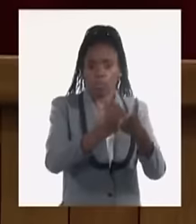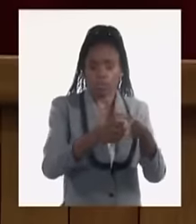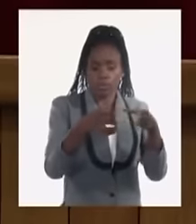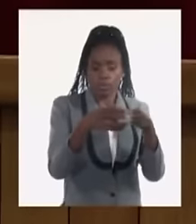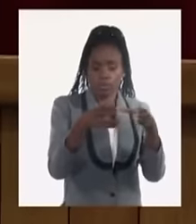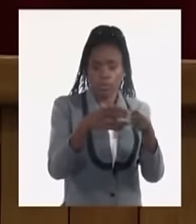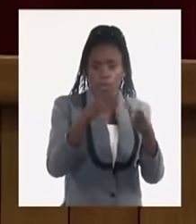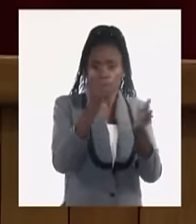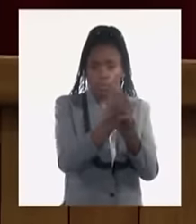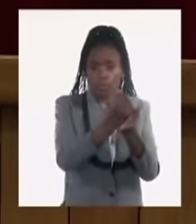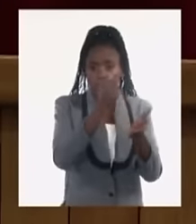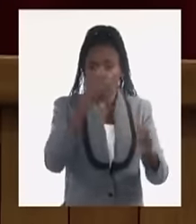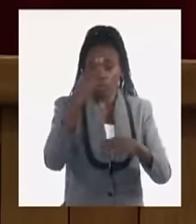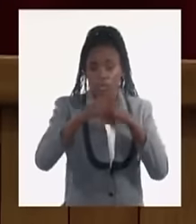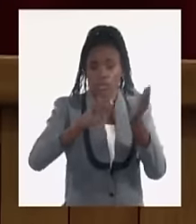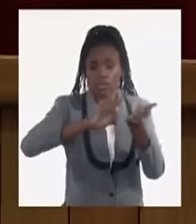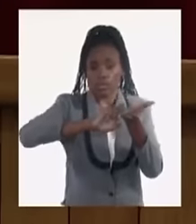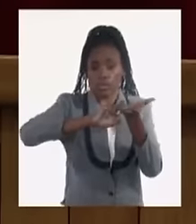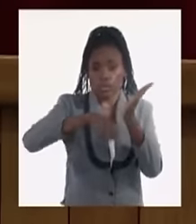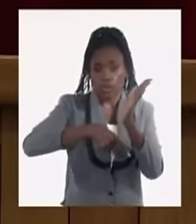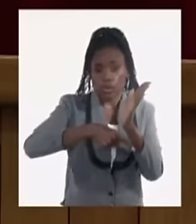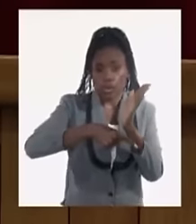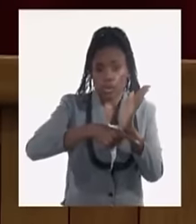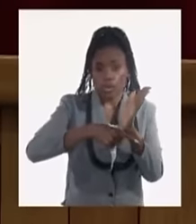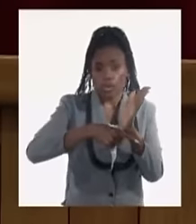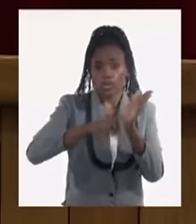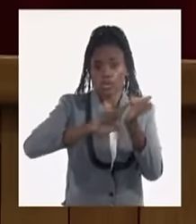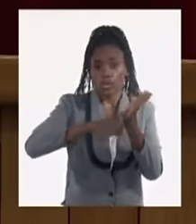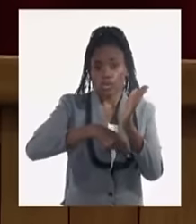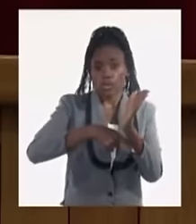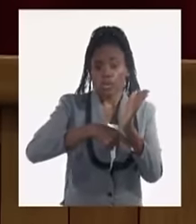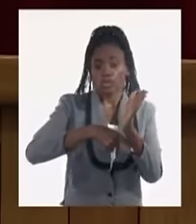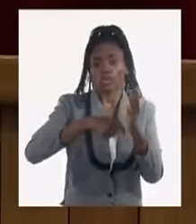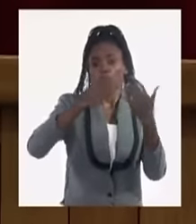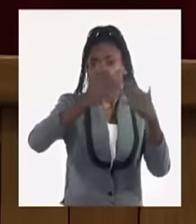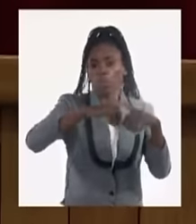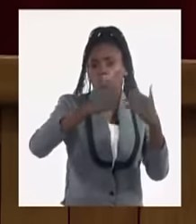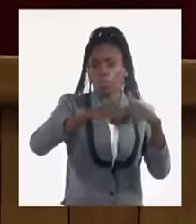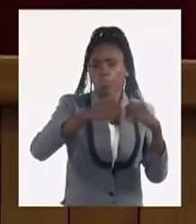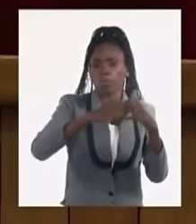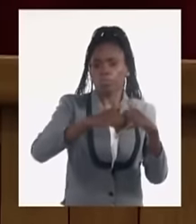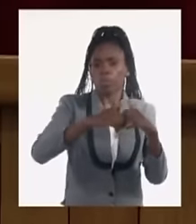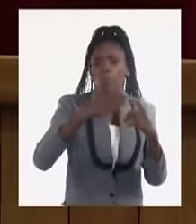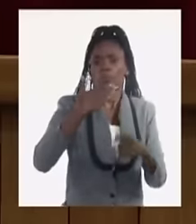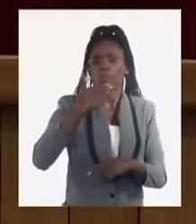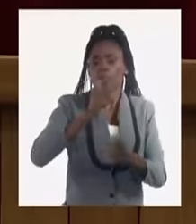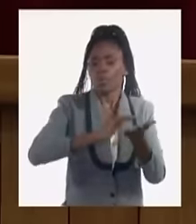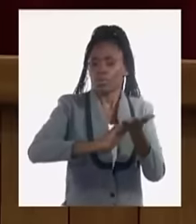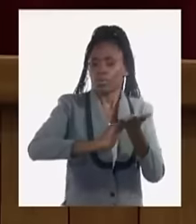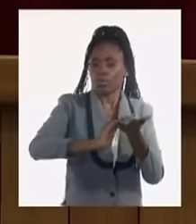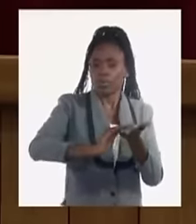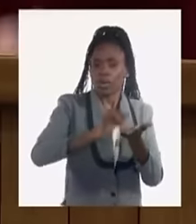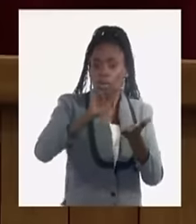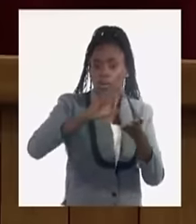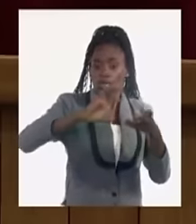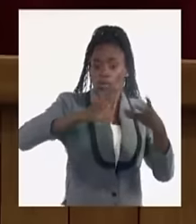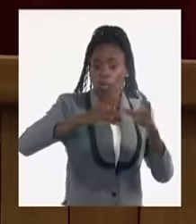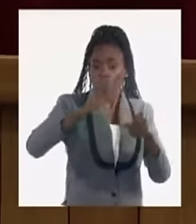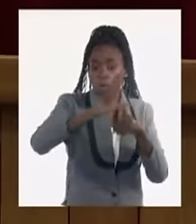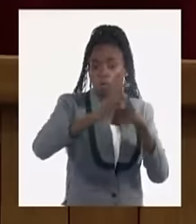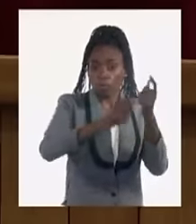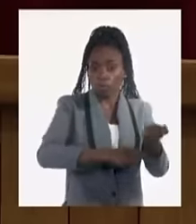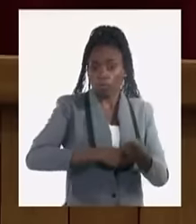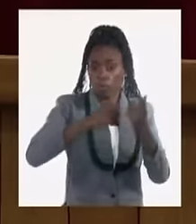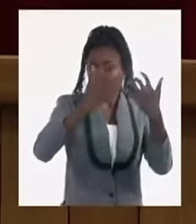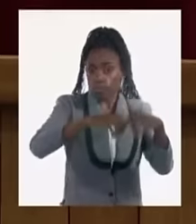y ahora se han hecho contratos con las cooperativas con las diferentes formas productivas para garantizar que esas formas productivas junto con